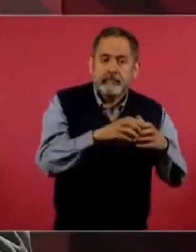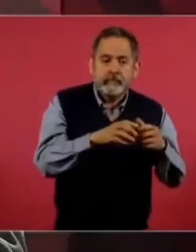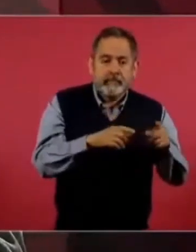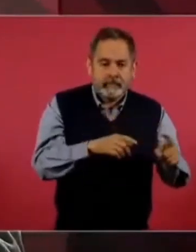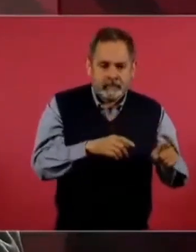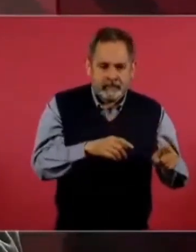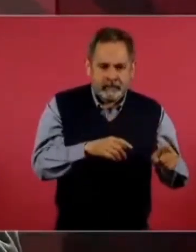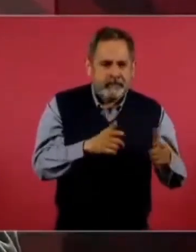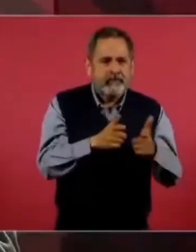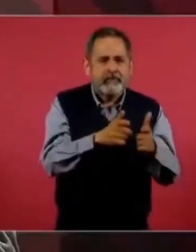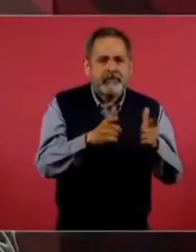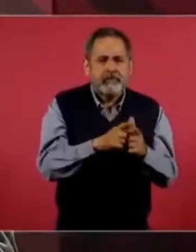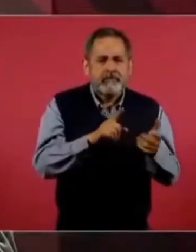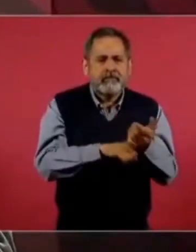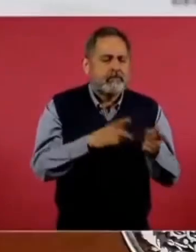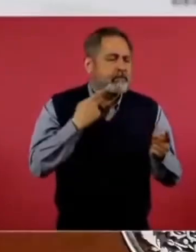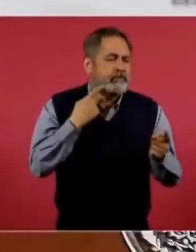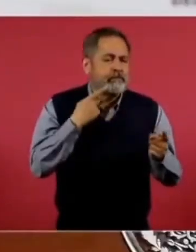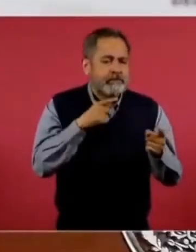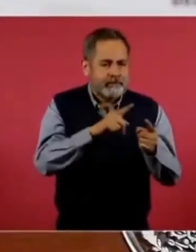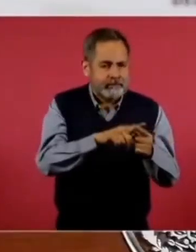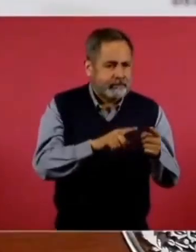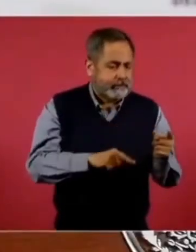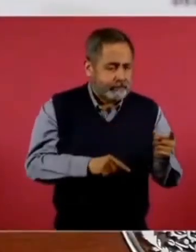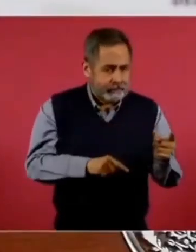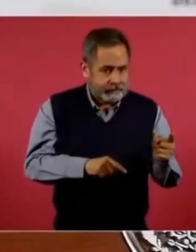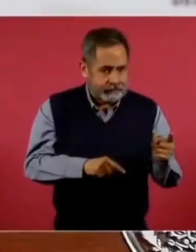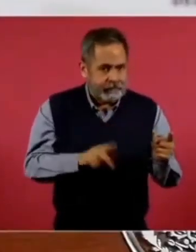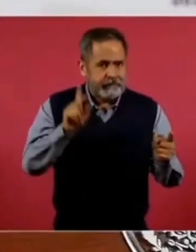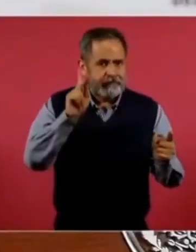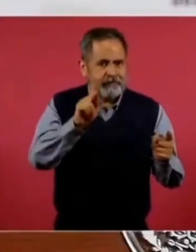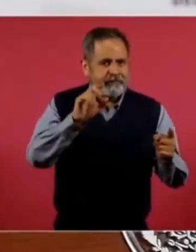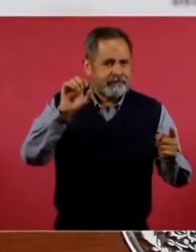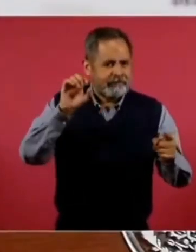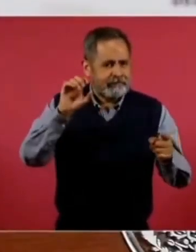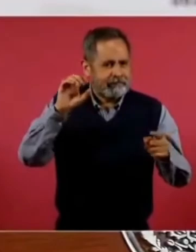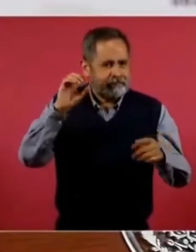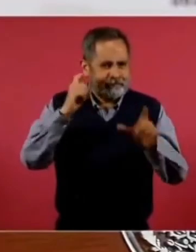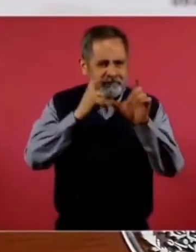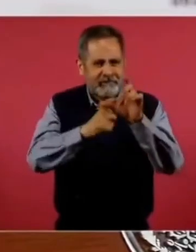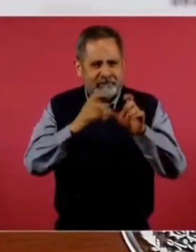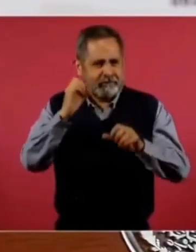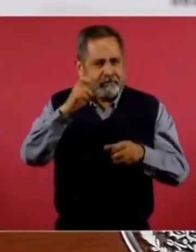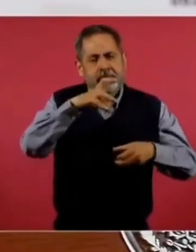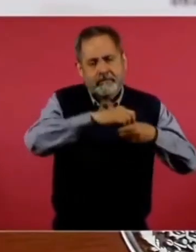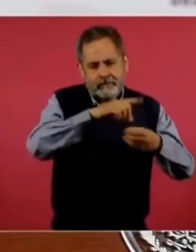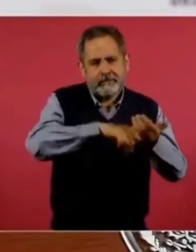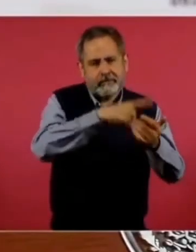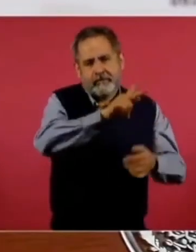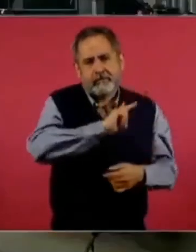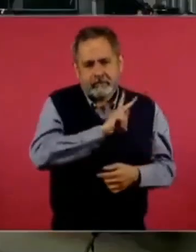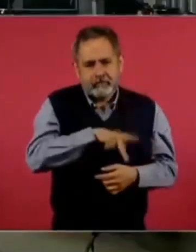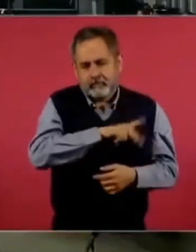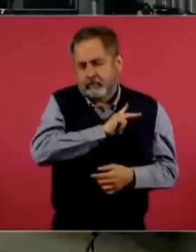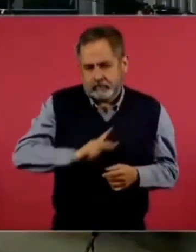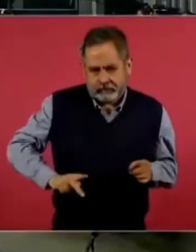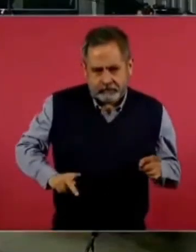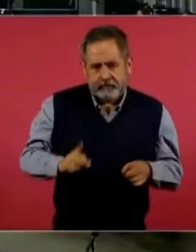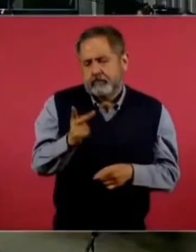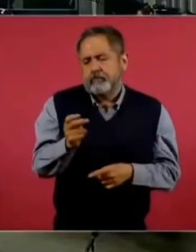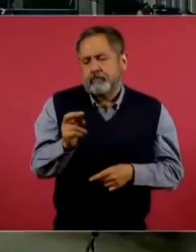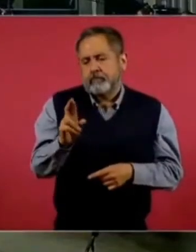partido comunista en Portugal, y que él ya